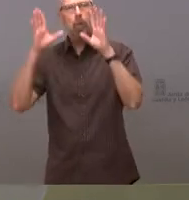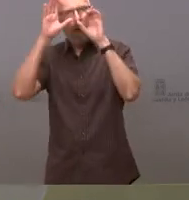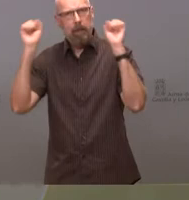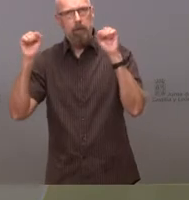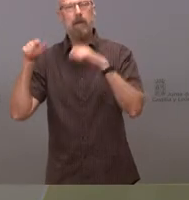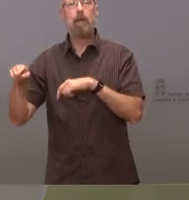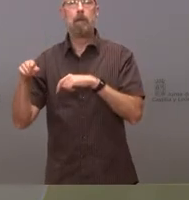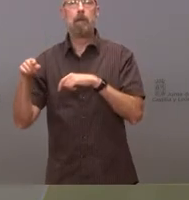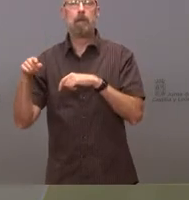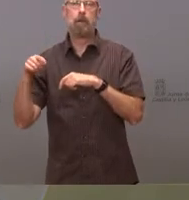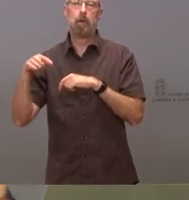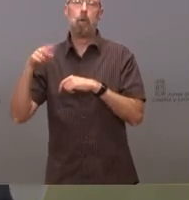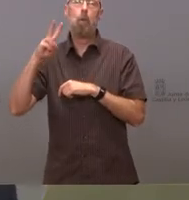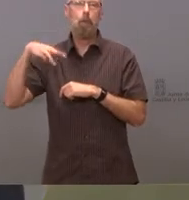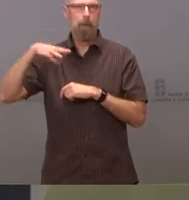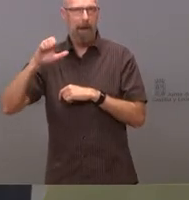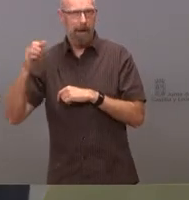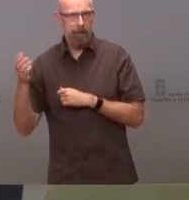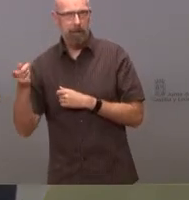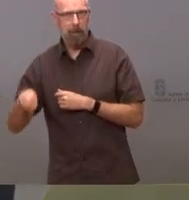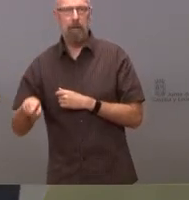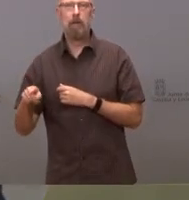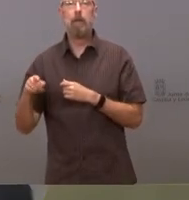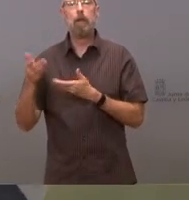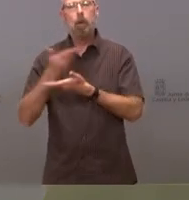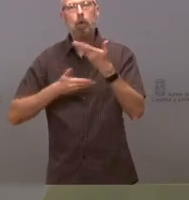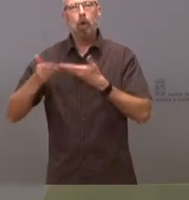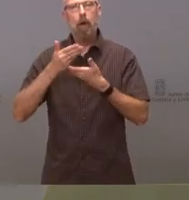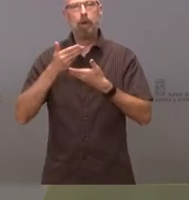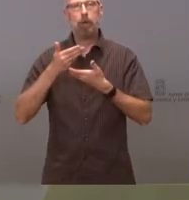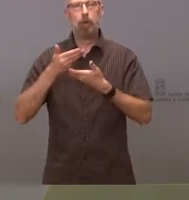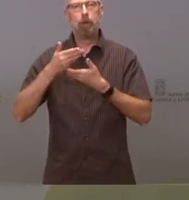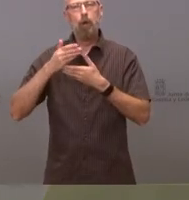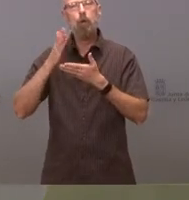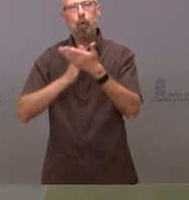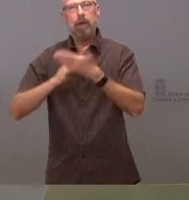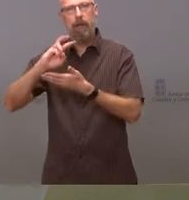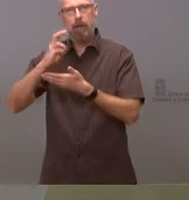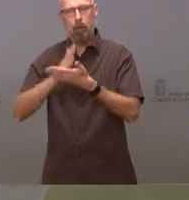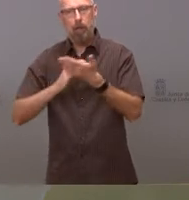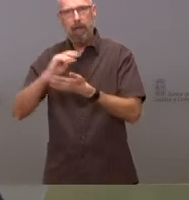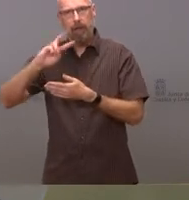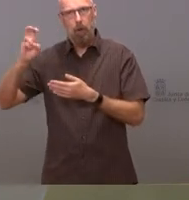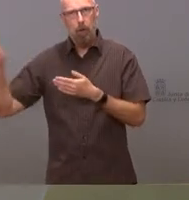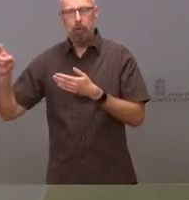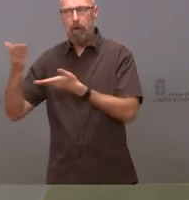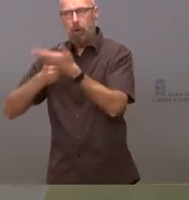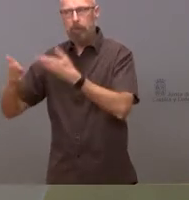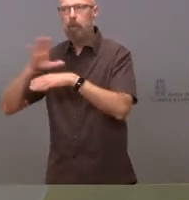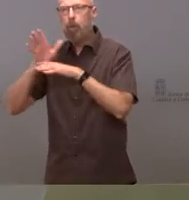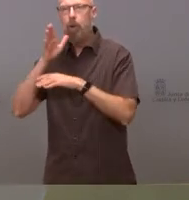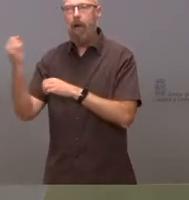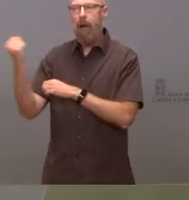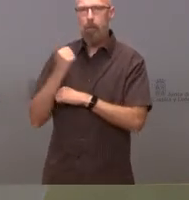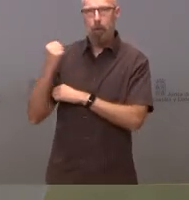Unidad Militar de Emergencias, y también colaboraron comunidades autónomas en el marco de los convenios que tenemos suscritos con las comunidades vecinas, donde nos prestamos apoyo mutuo,